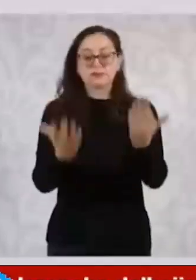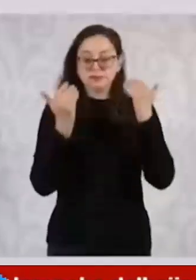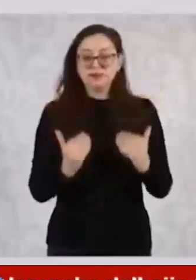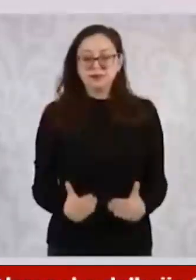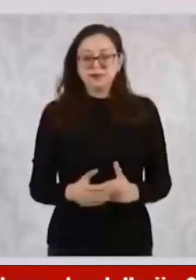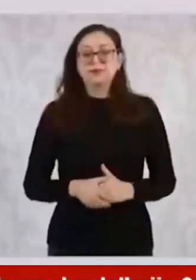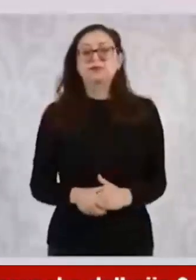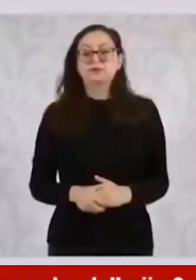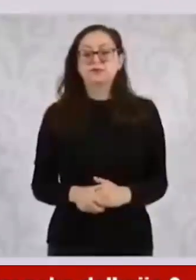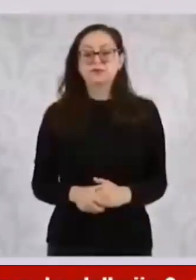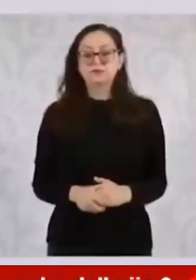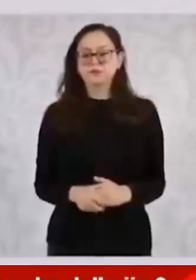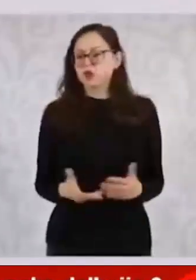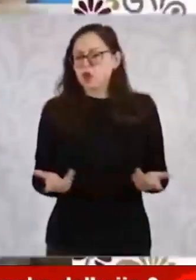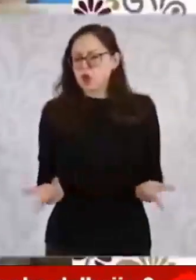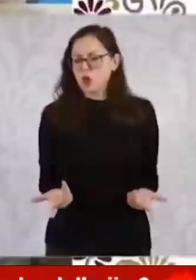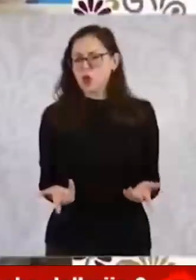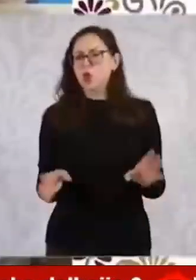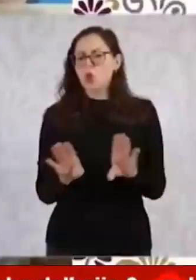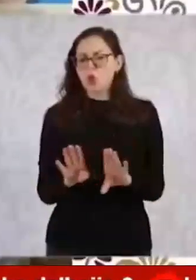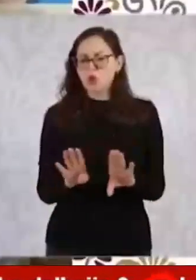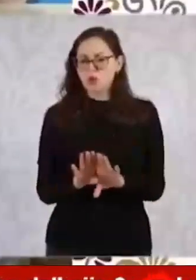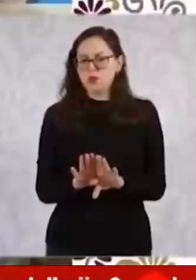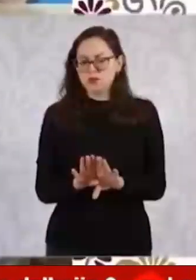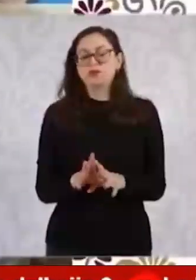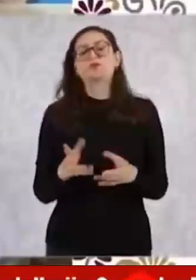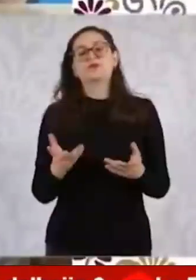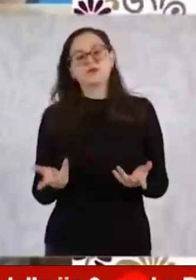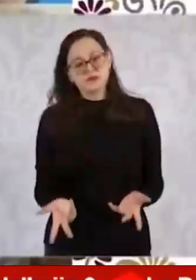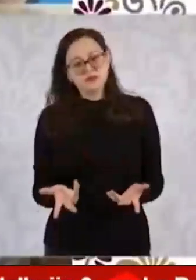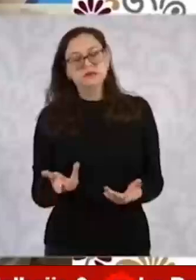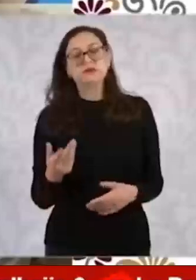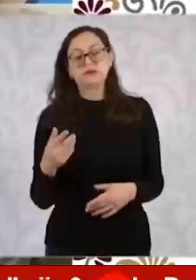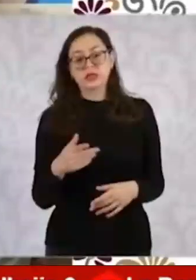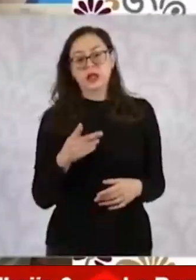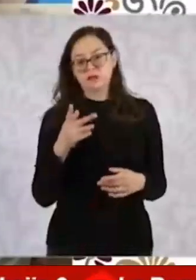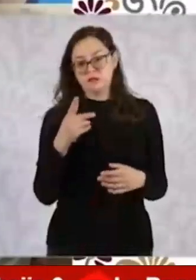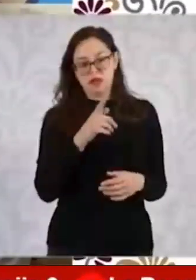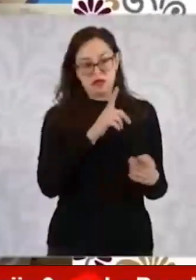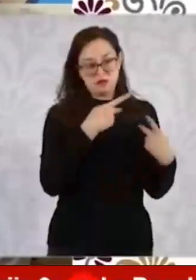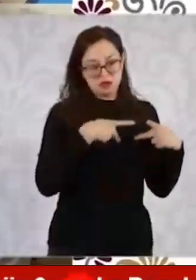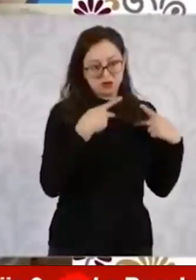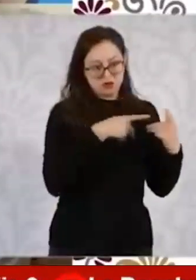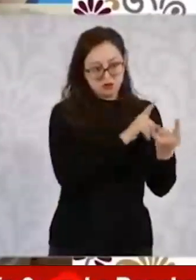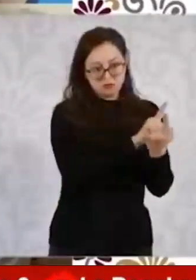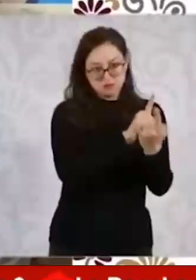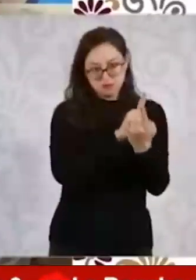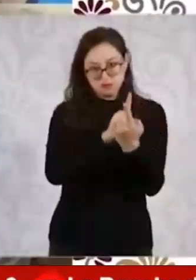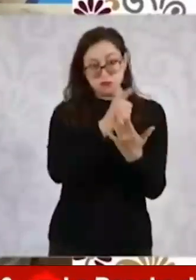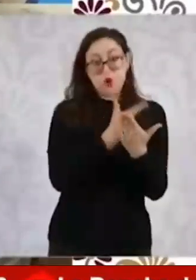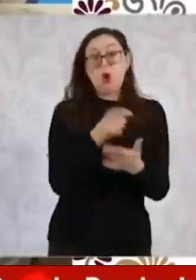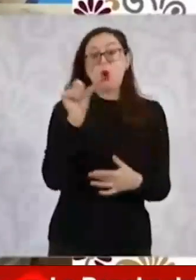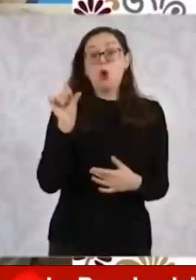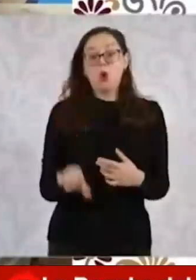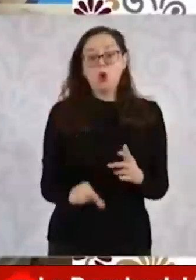febrero de 2025 y solo para aquellos mayores de 65 años que no puedan acudir a